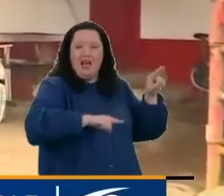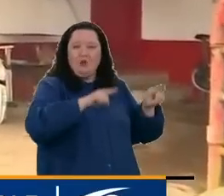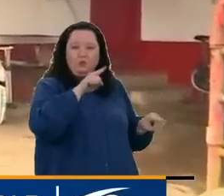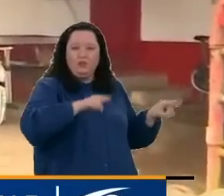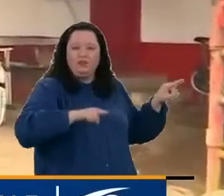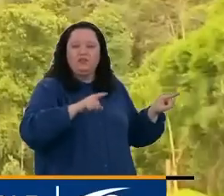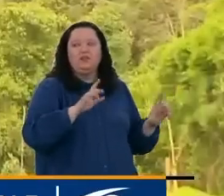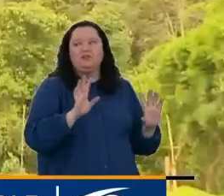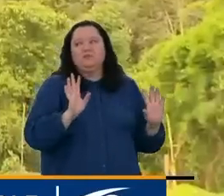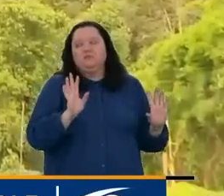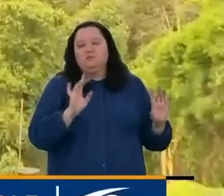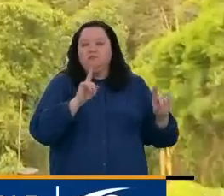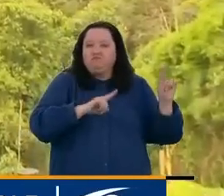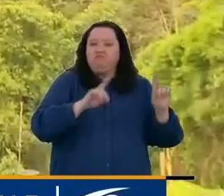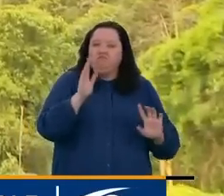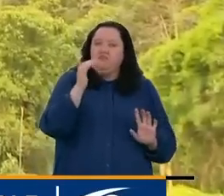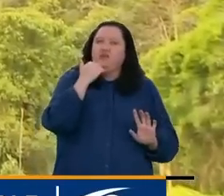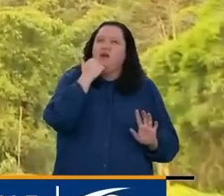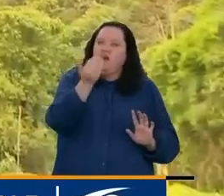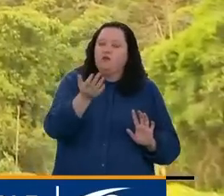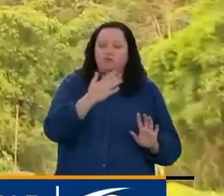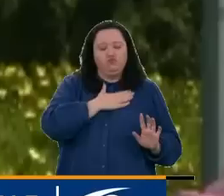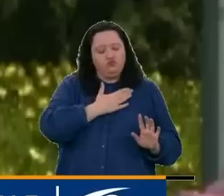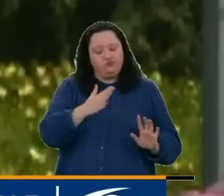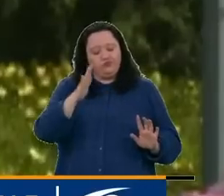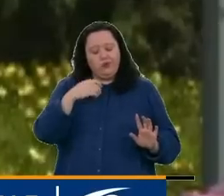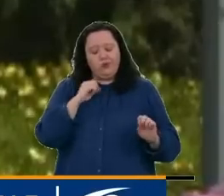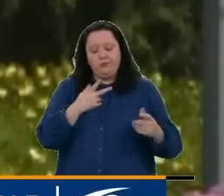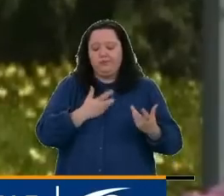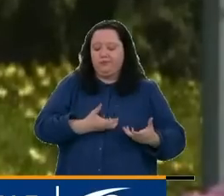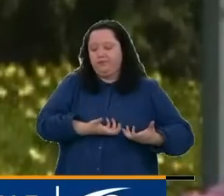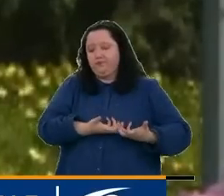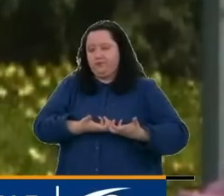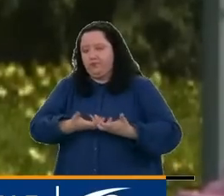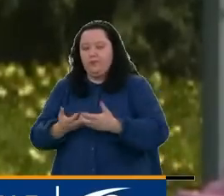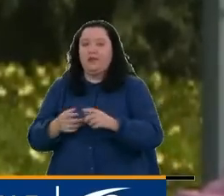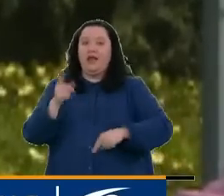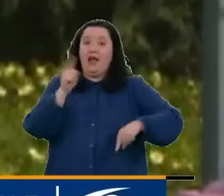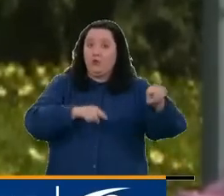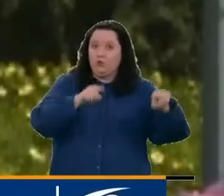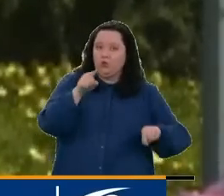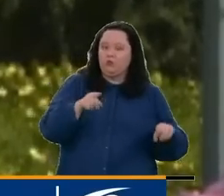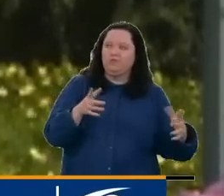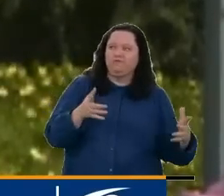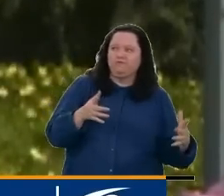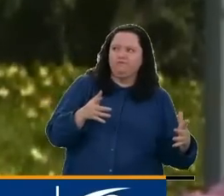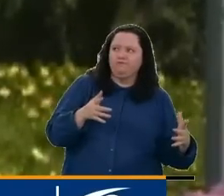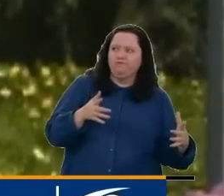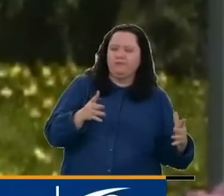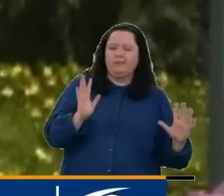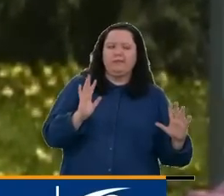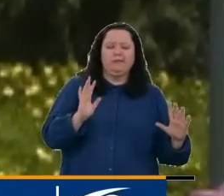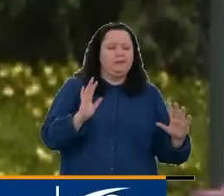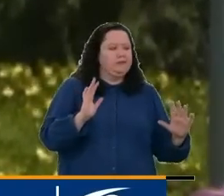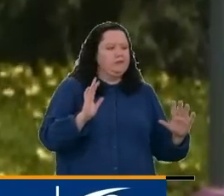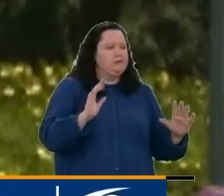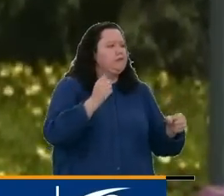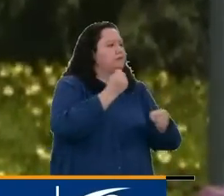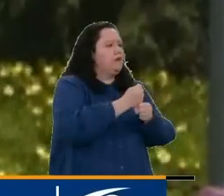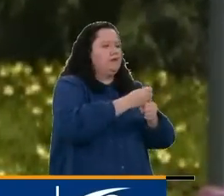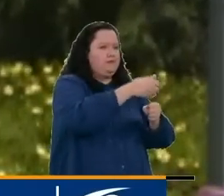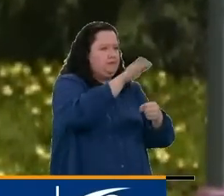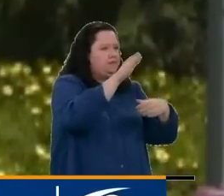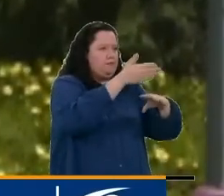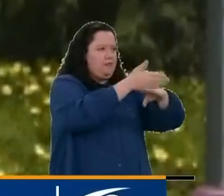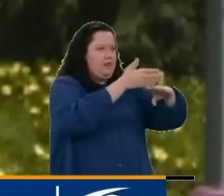pues digamos que de una manera voluntaria han salido del área, otros han sacado parte de los trabajadores,